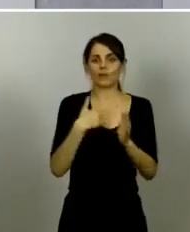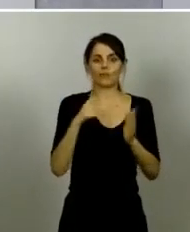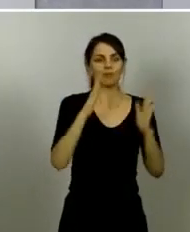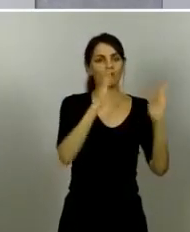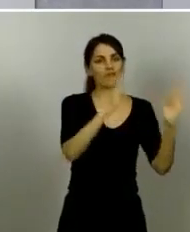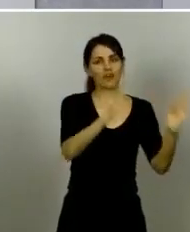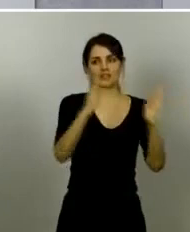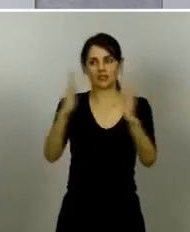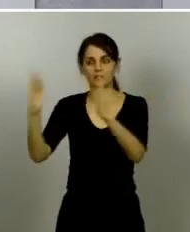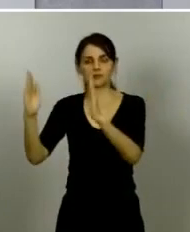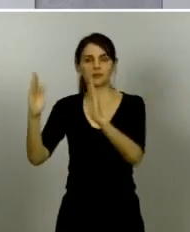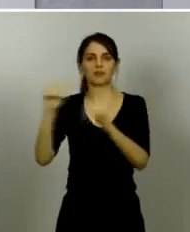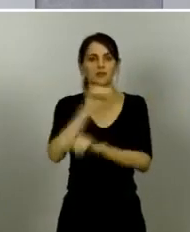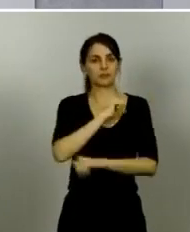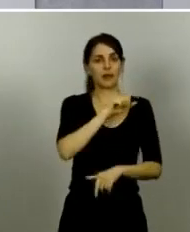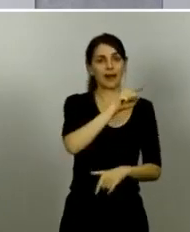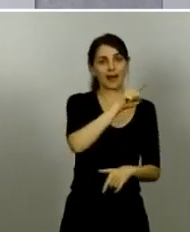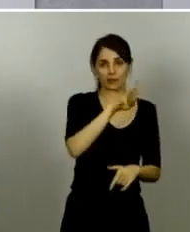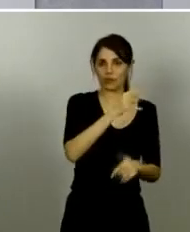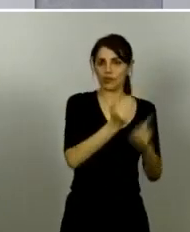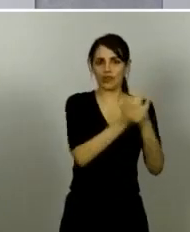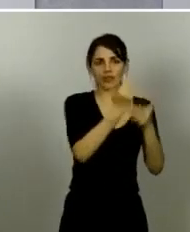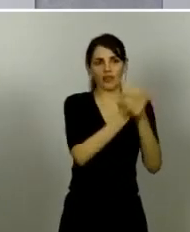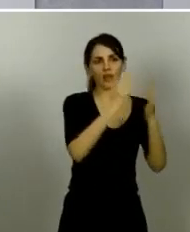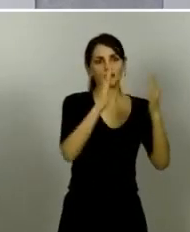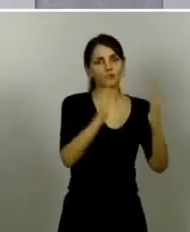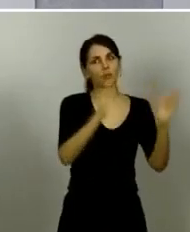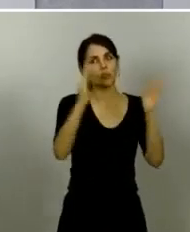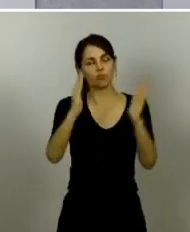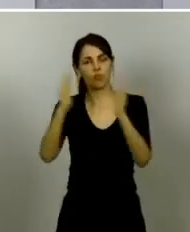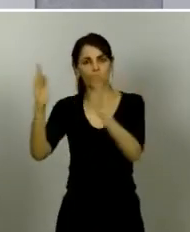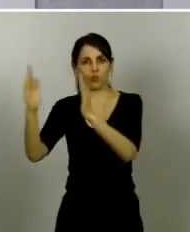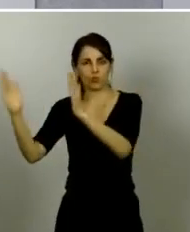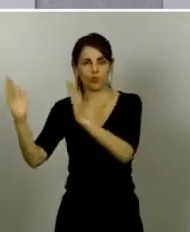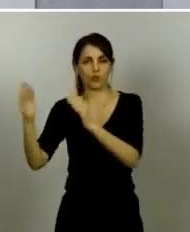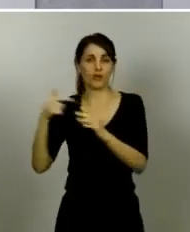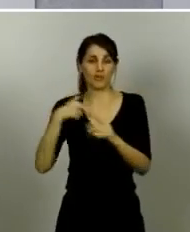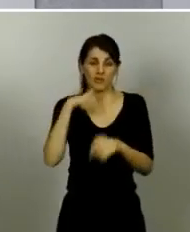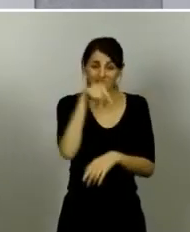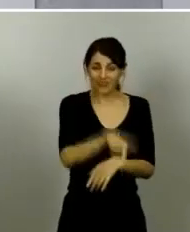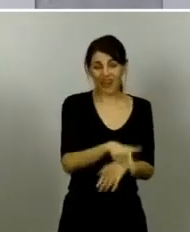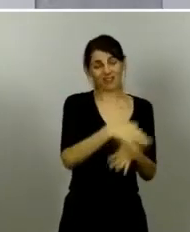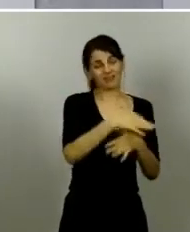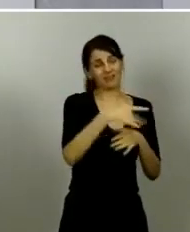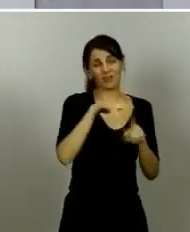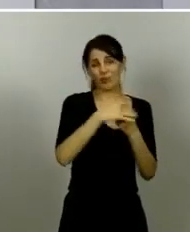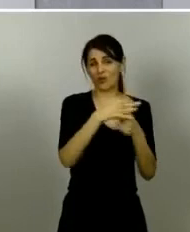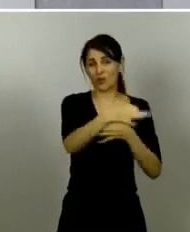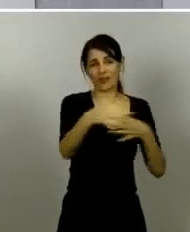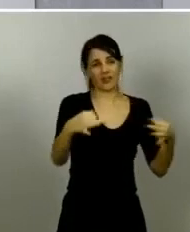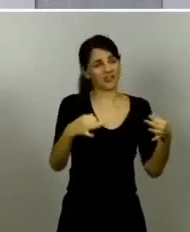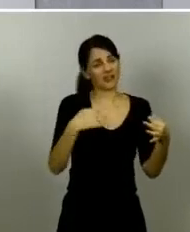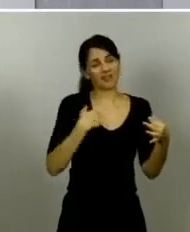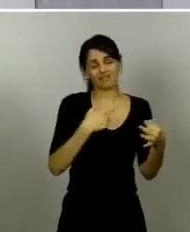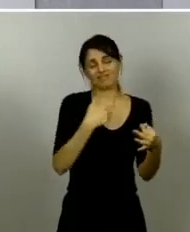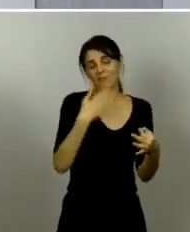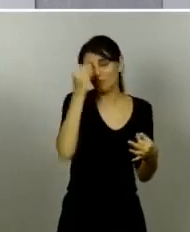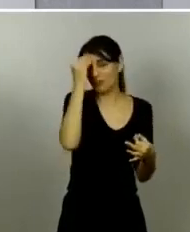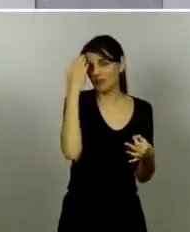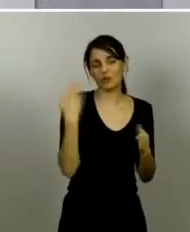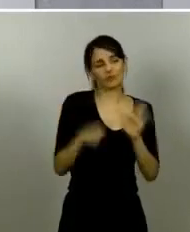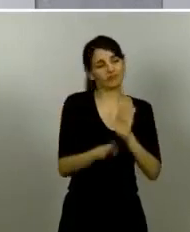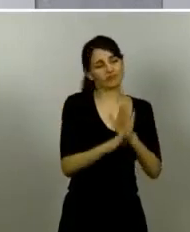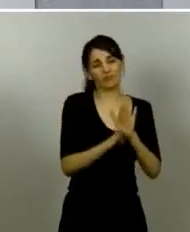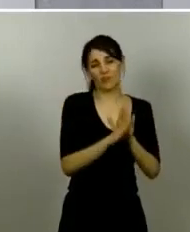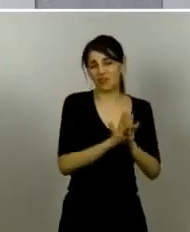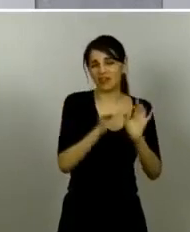de estas unidades territoriales en este caso de las islas de las medidas de flexibilización y pensamos que es bueno mantener este criterio de prudencia al menos en estas